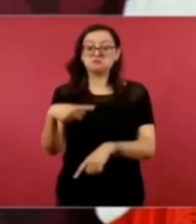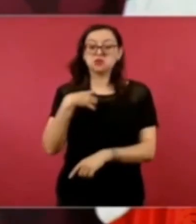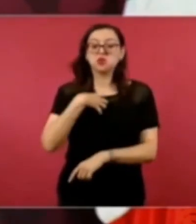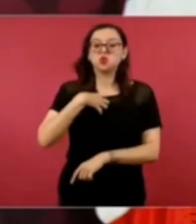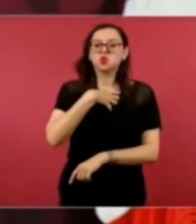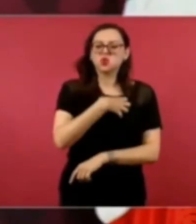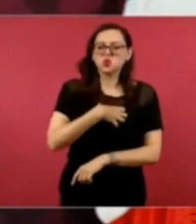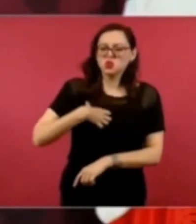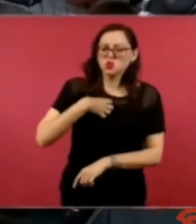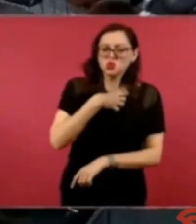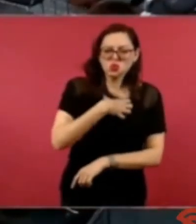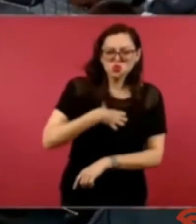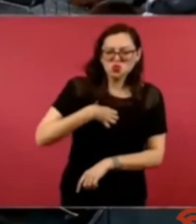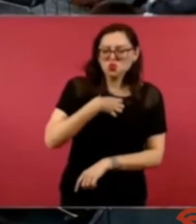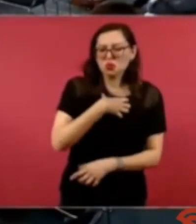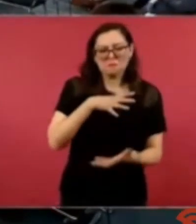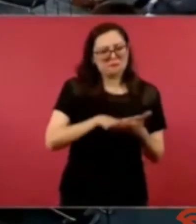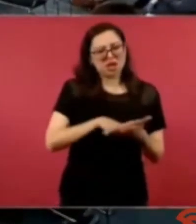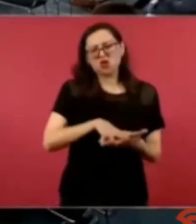la mayoría